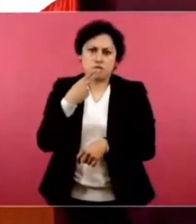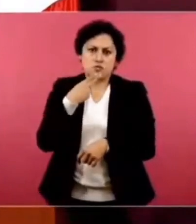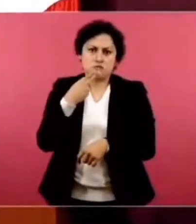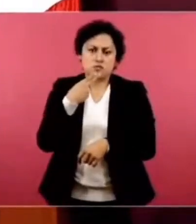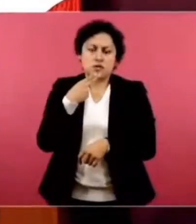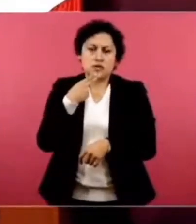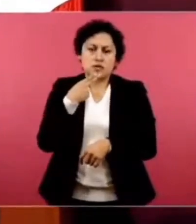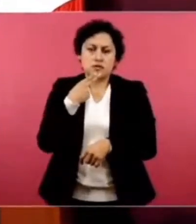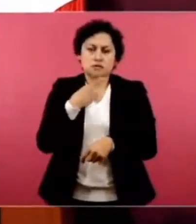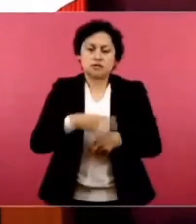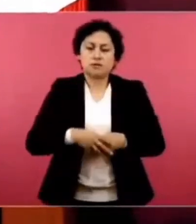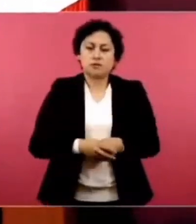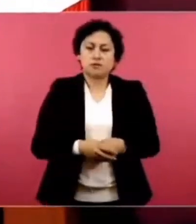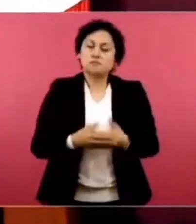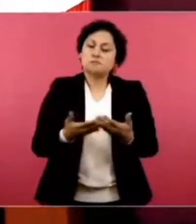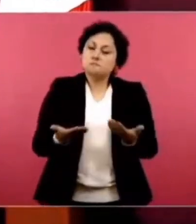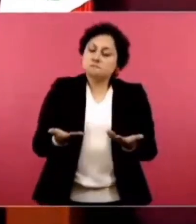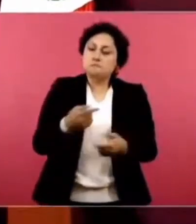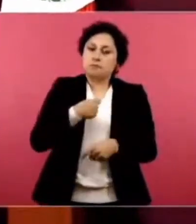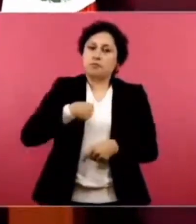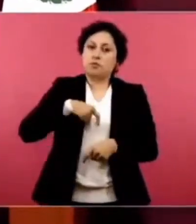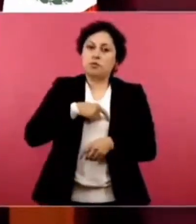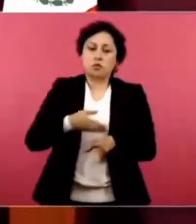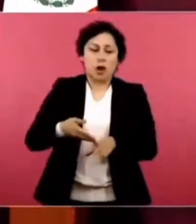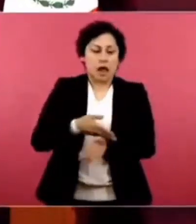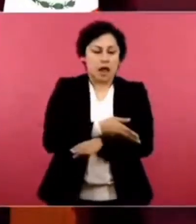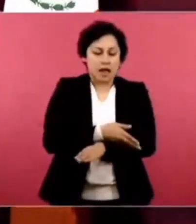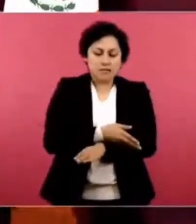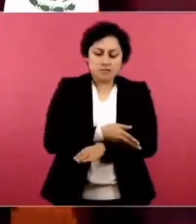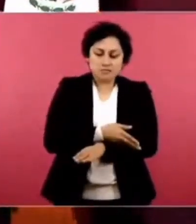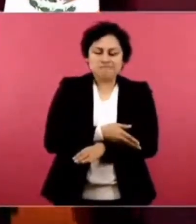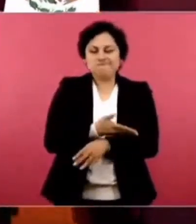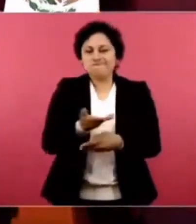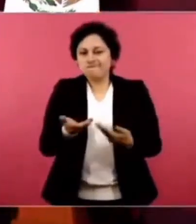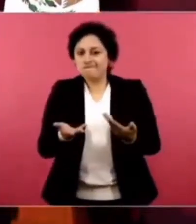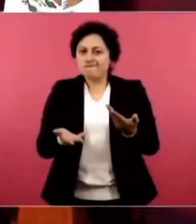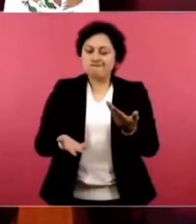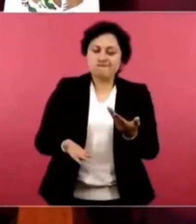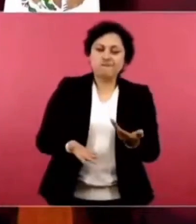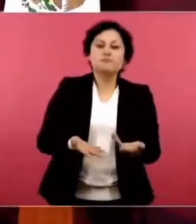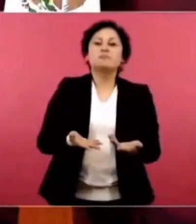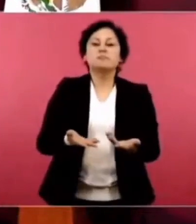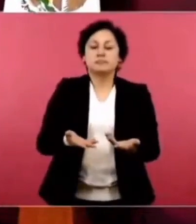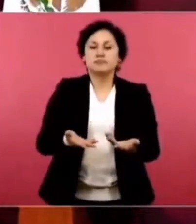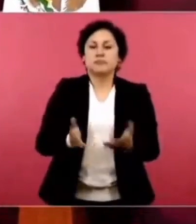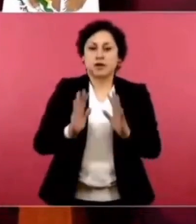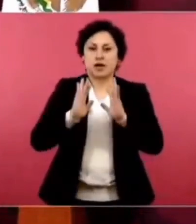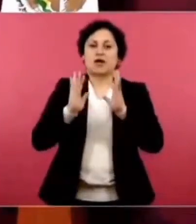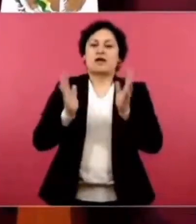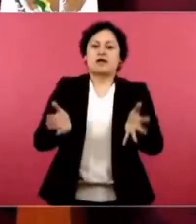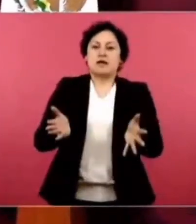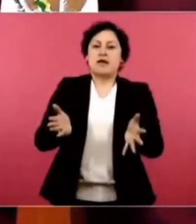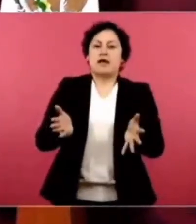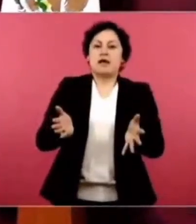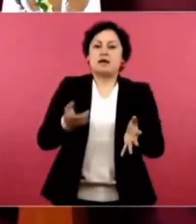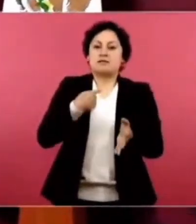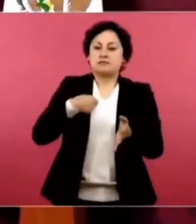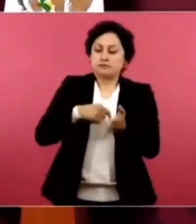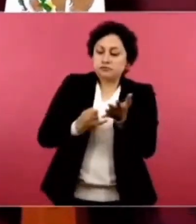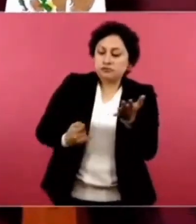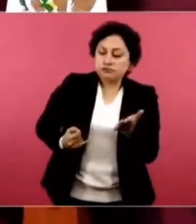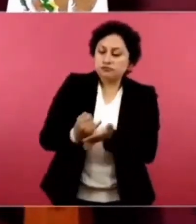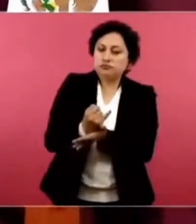Tomamos la decisión de invertir más en